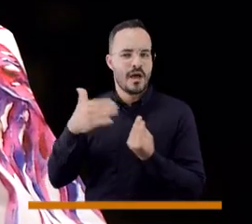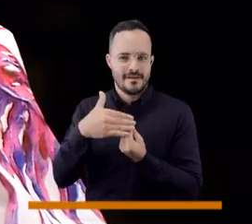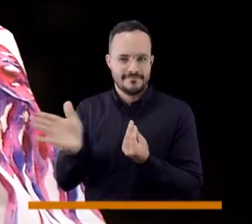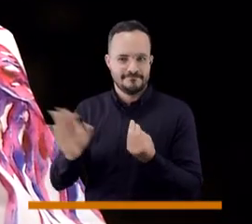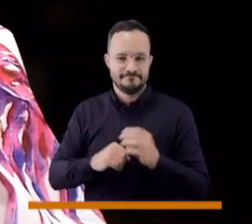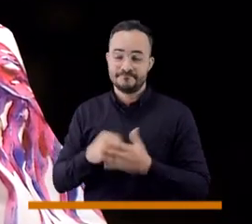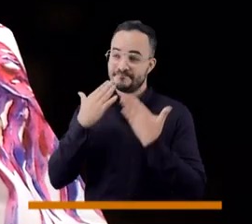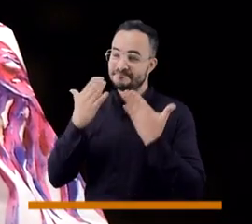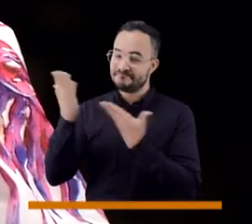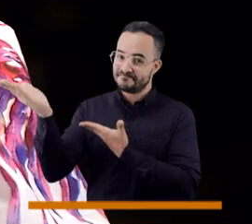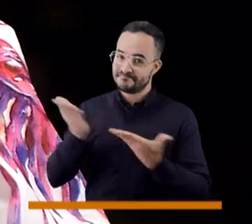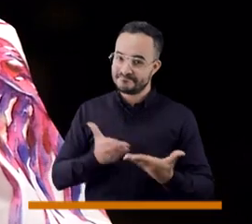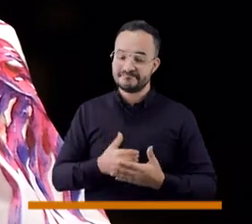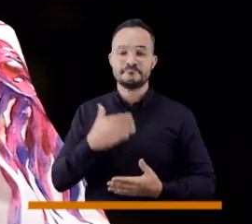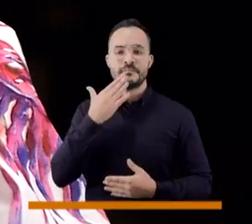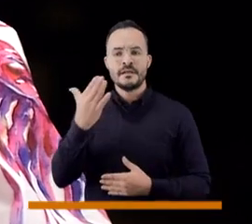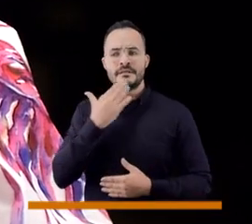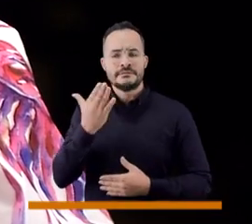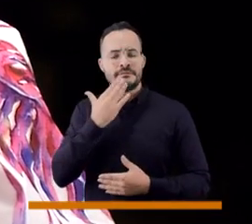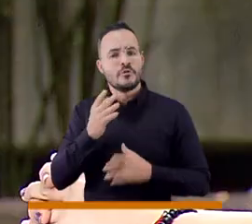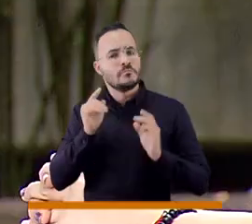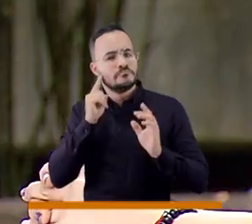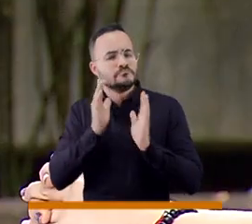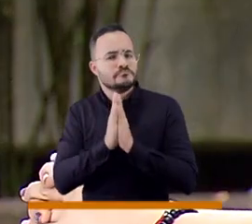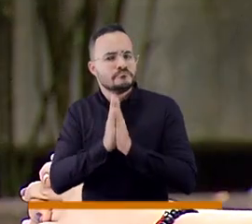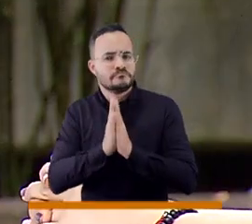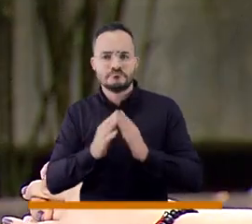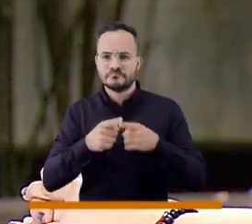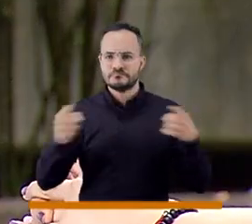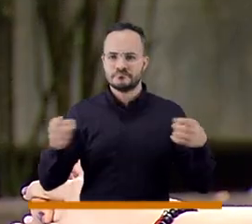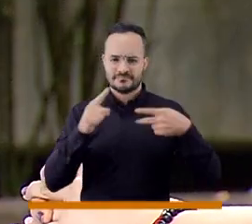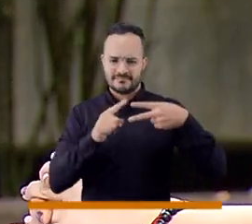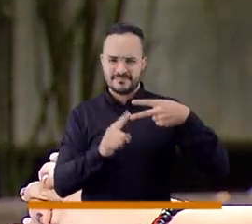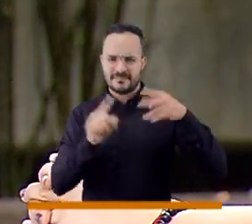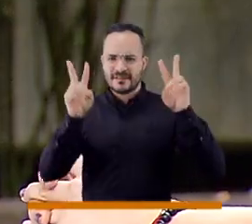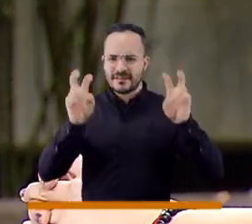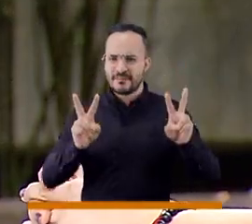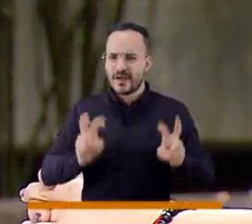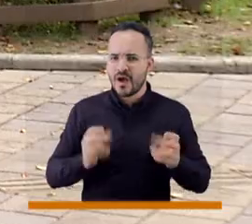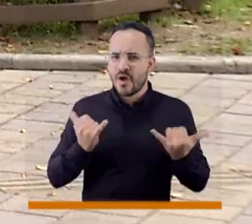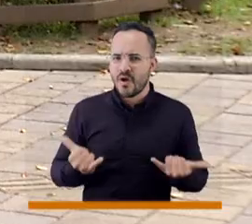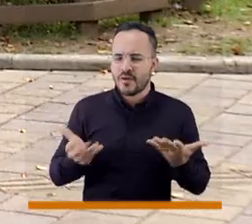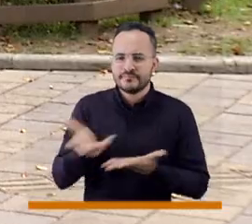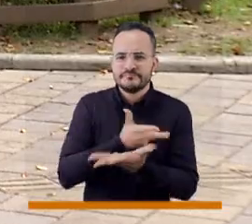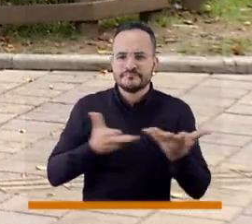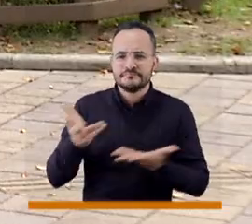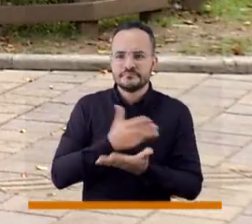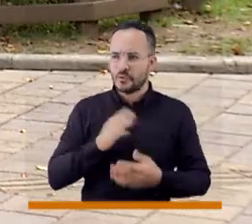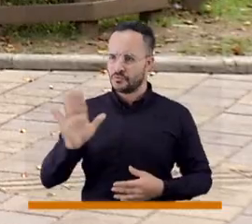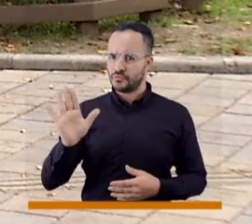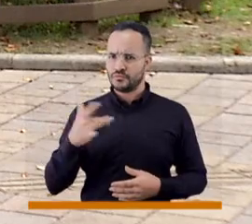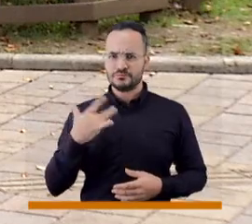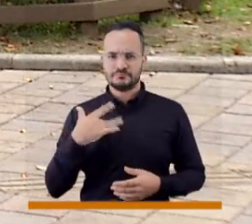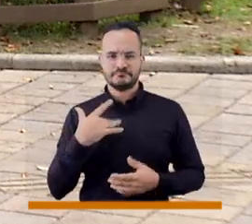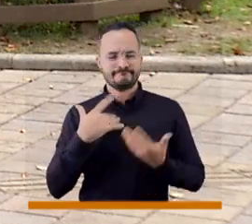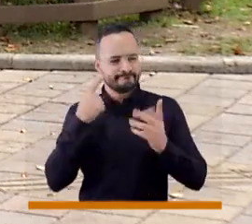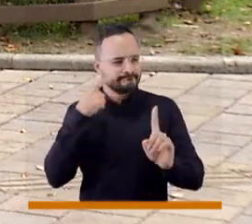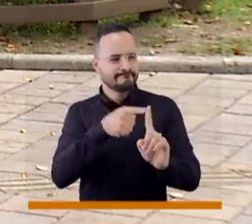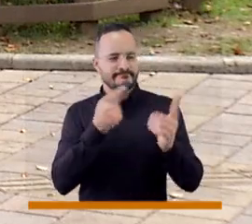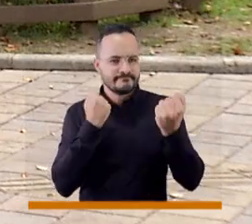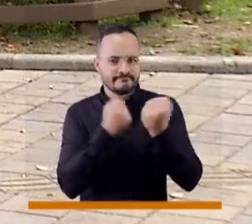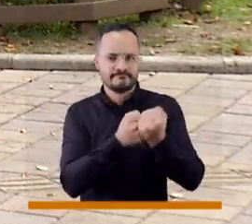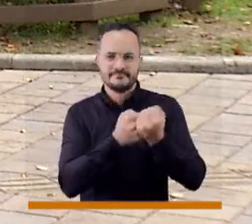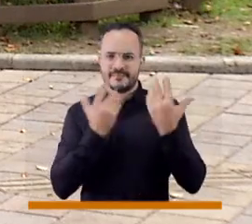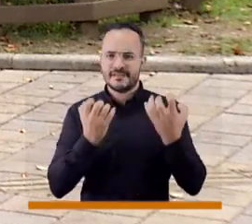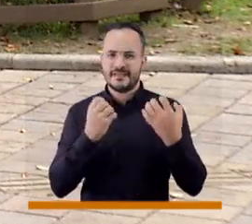Gracias por estar con nosotros y explíquenos esos dos temas que vamos a estar tratando y su interés también por esos ejes de